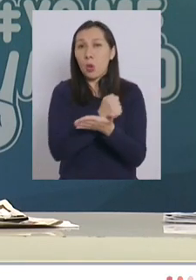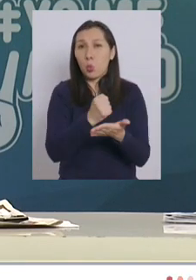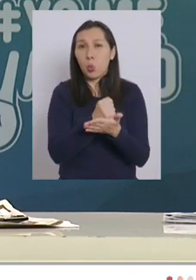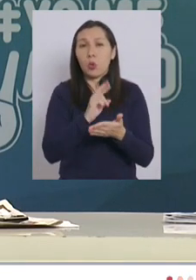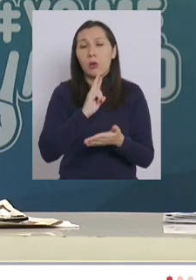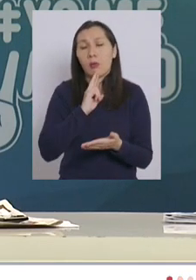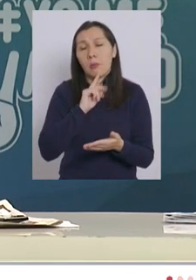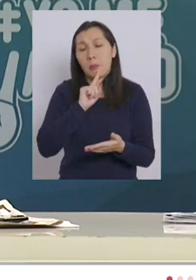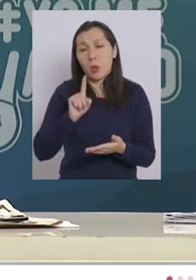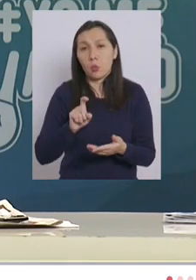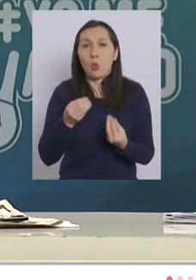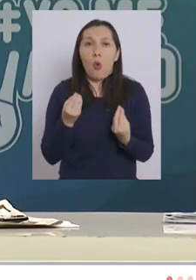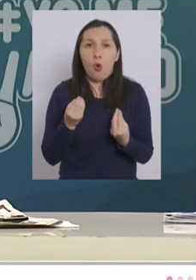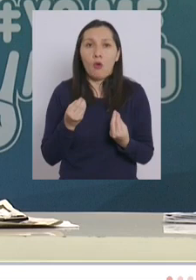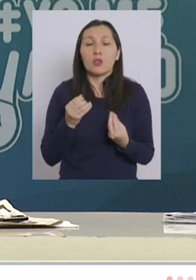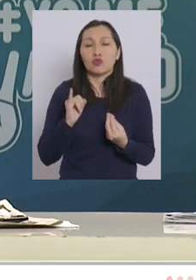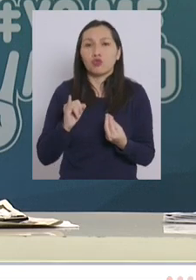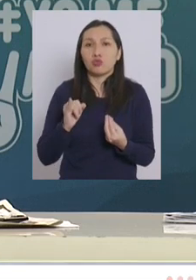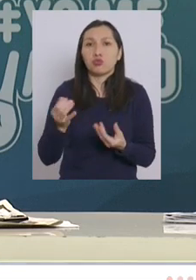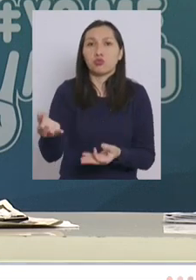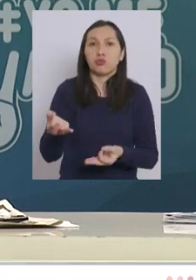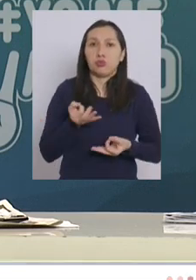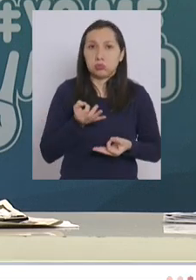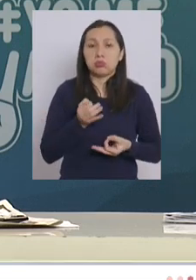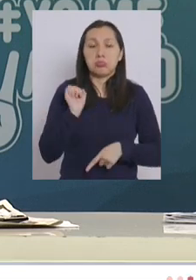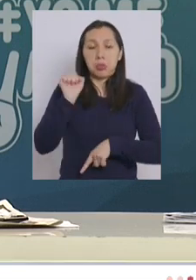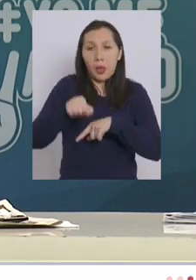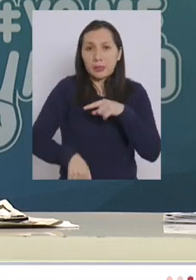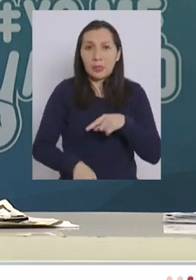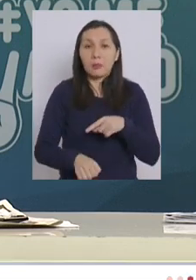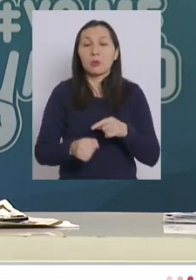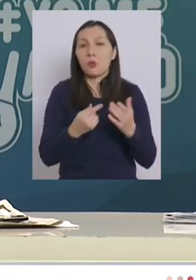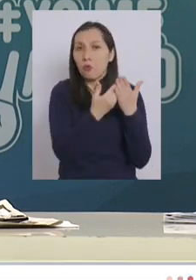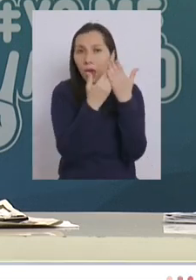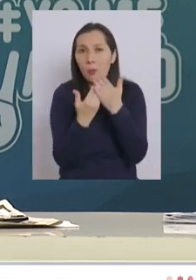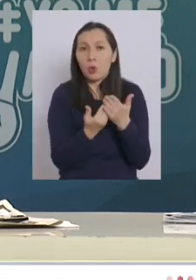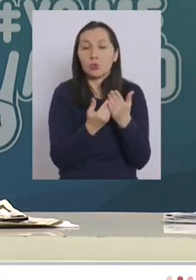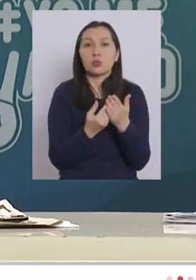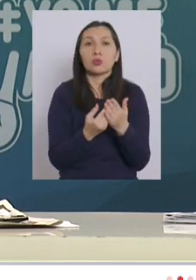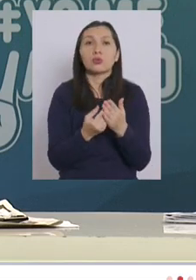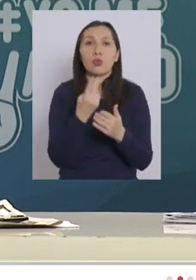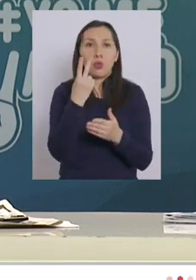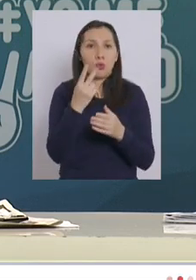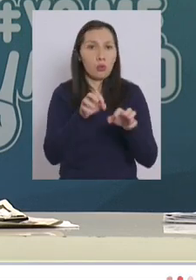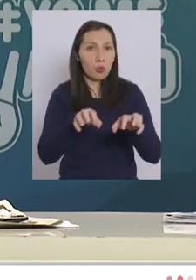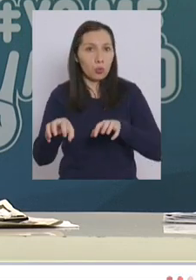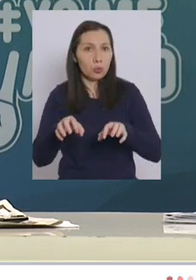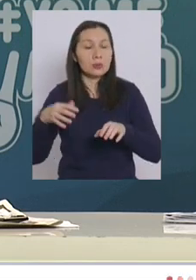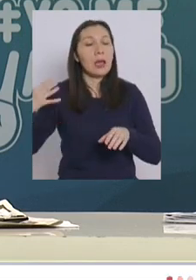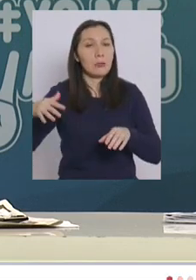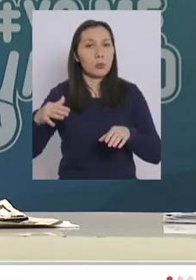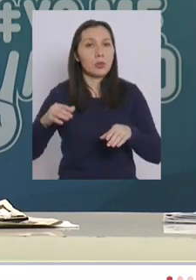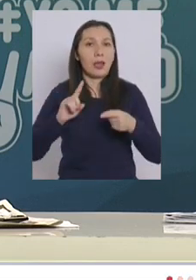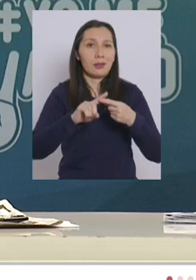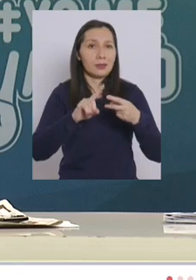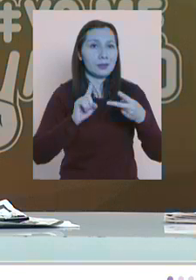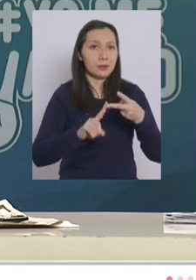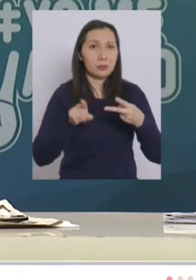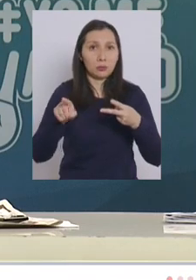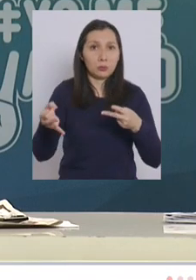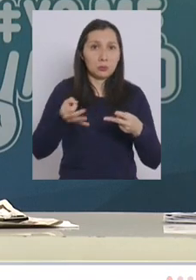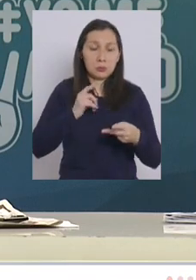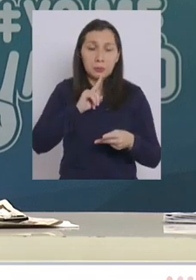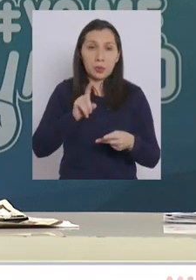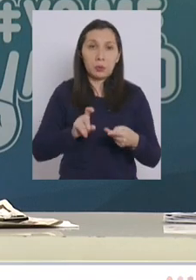obvio que la recibimos y la aceptamos y la estamos estudiando hay dos hechos importantes con relación a su